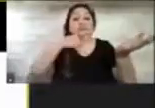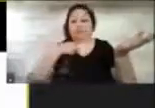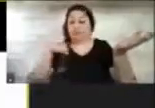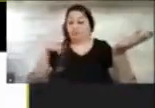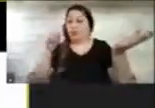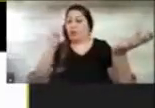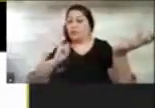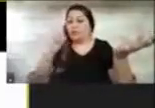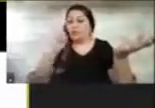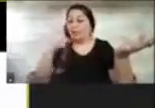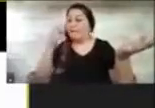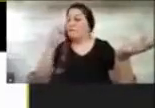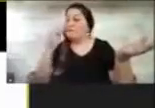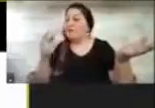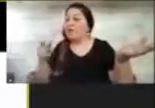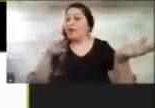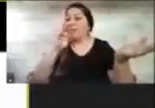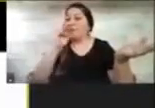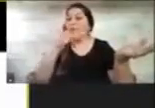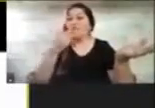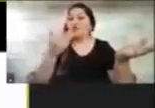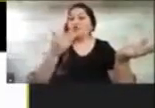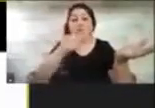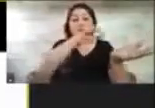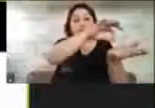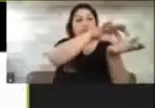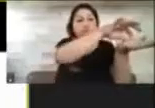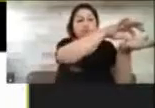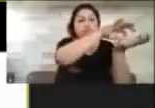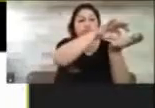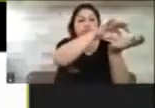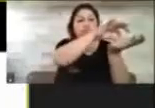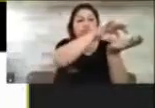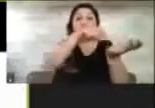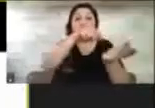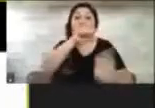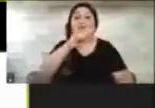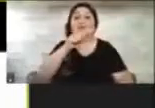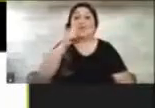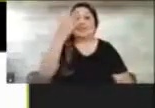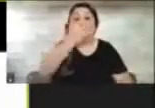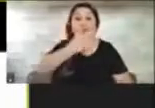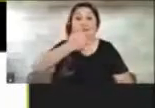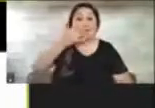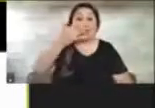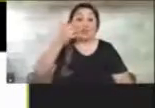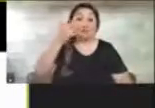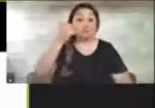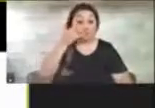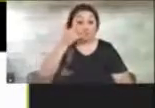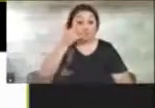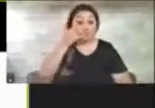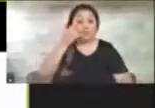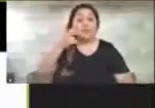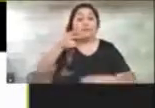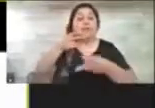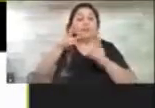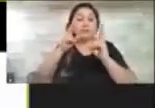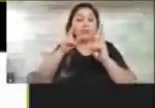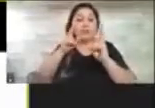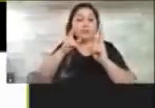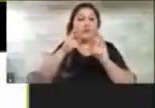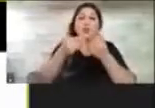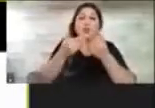es una app que permite usar un teléfono celular cualquiera Android con toda la